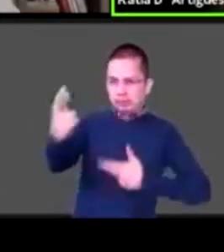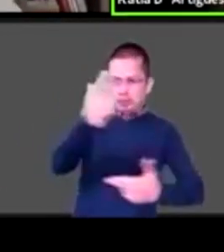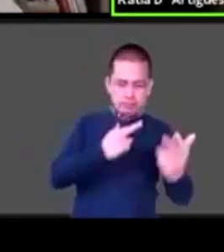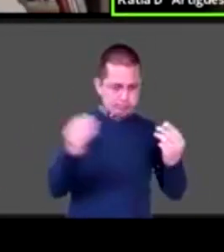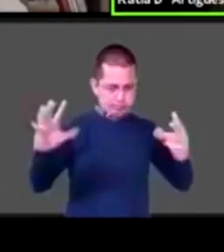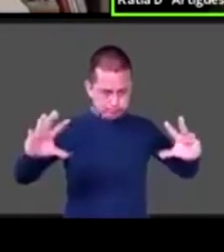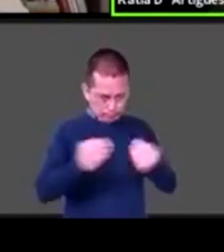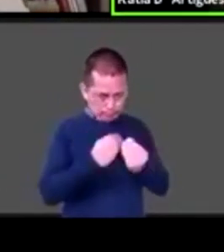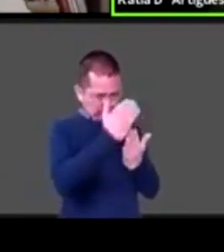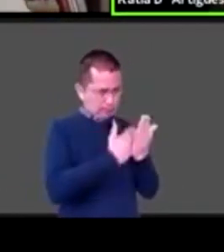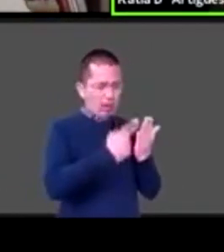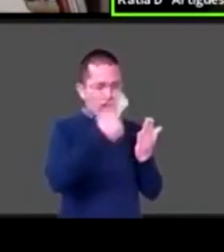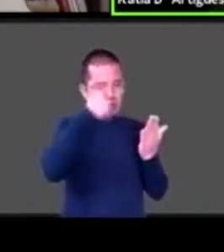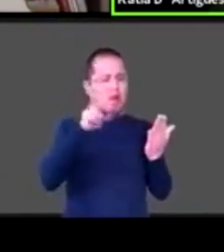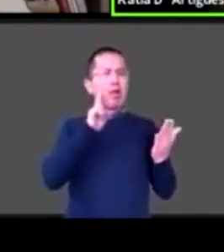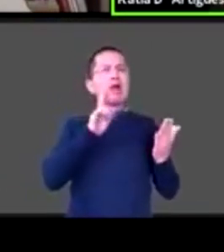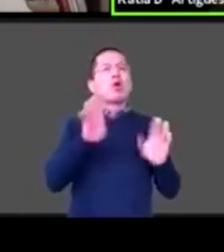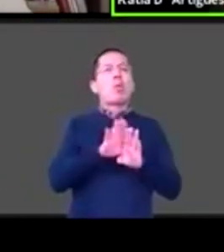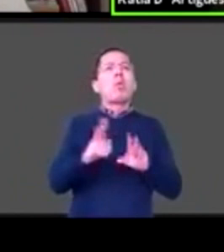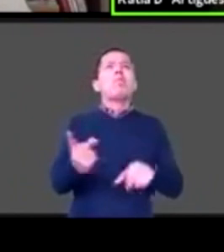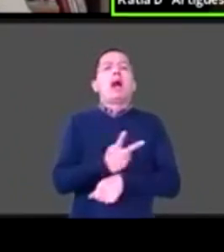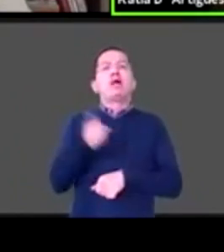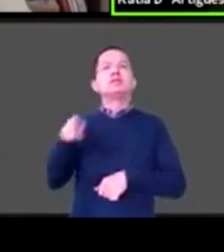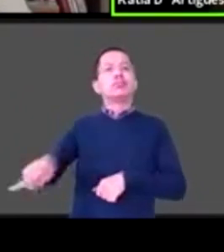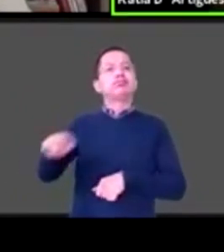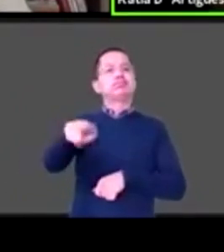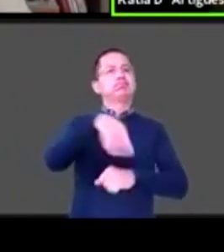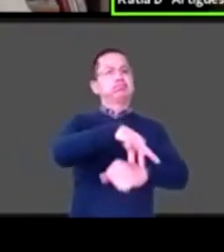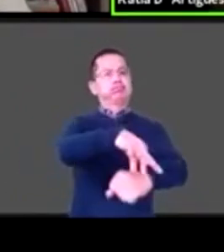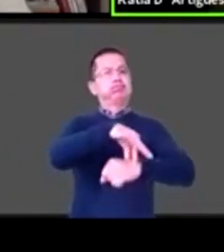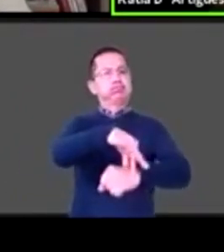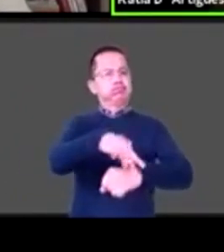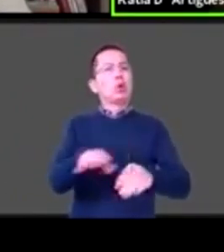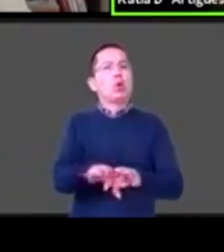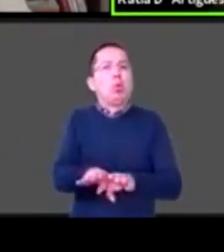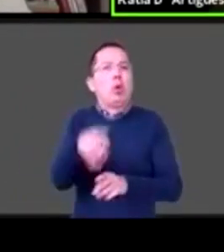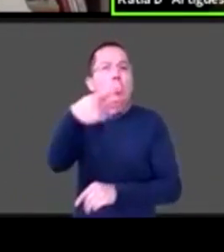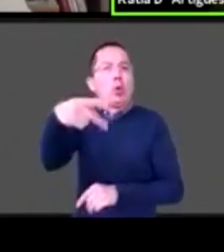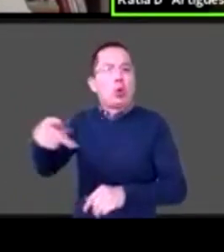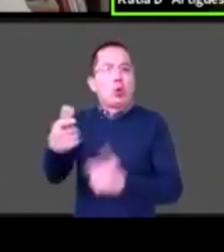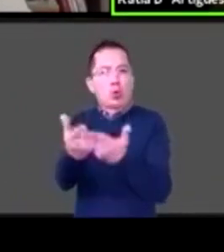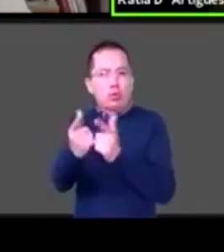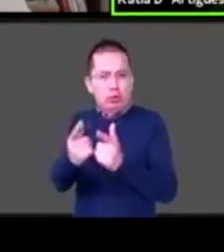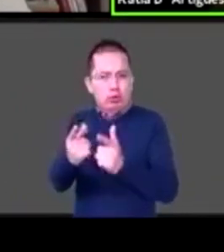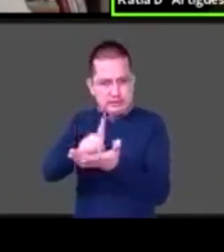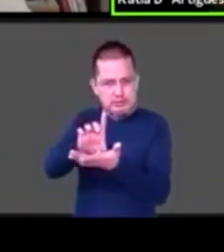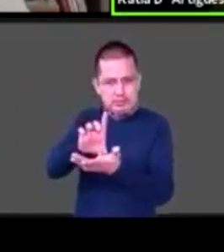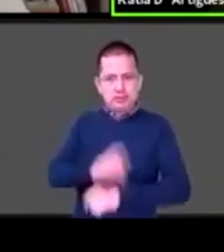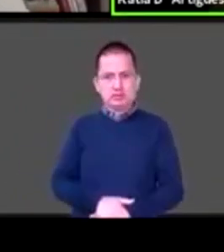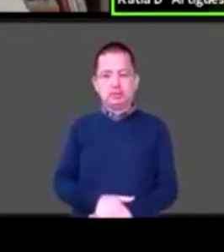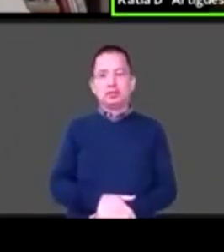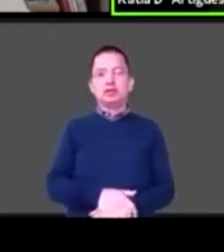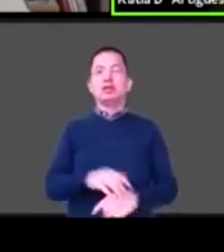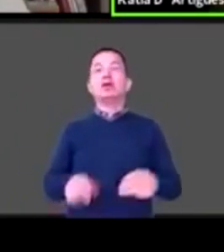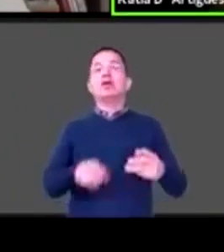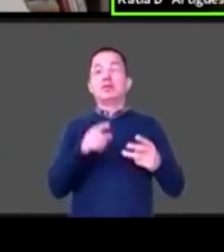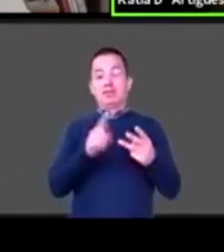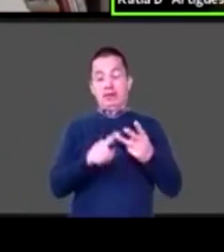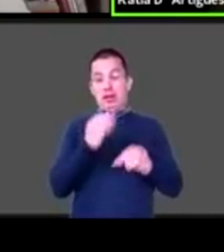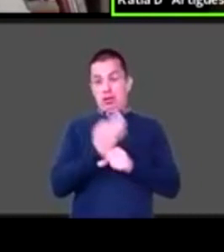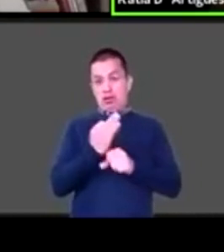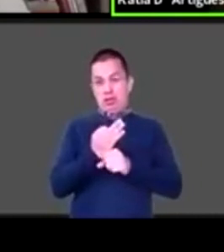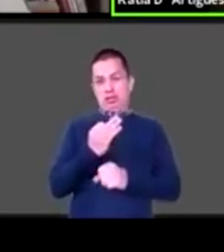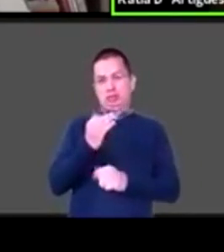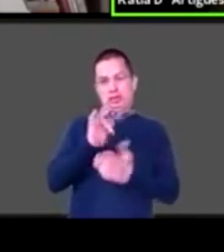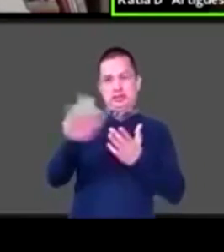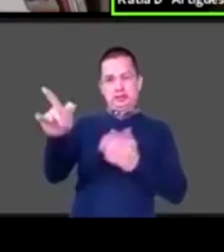pública en particular gracias a una un que nos hizo la embajada de Estados Unidos estamos haciendo un video accesible diario